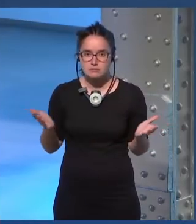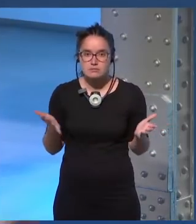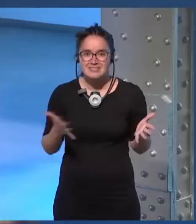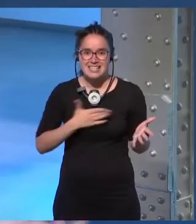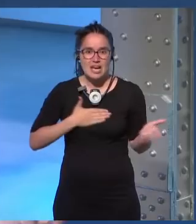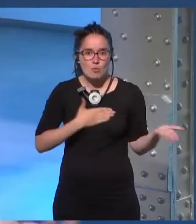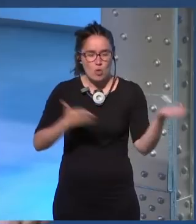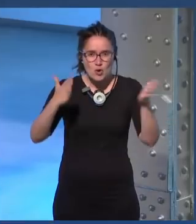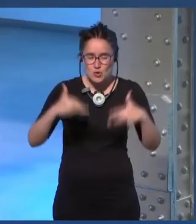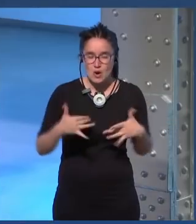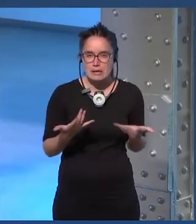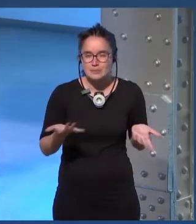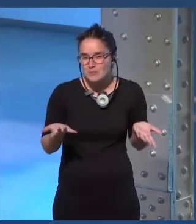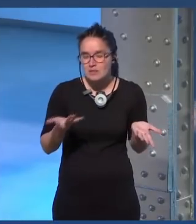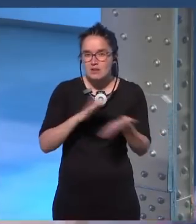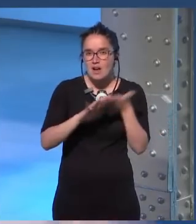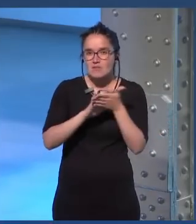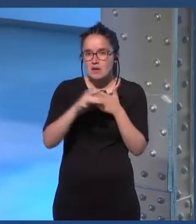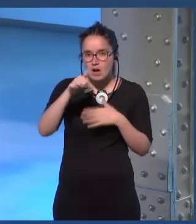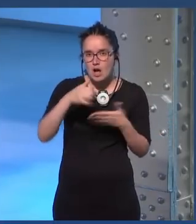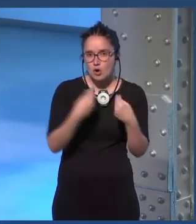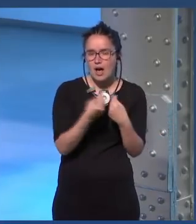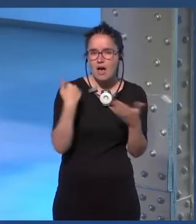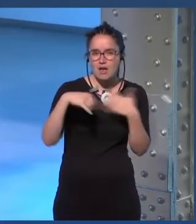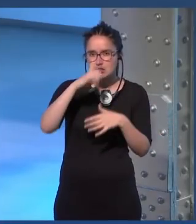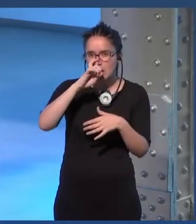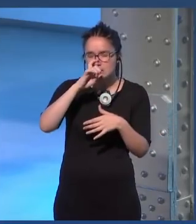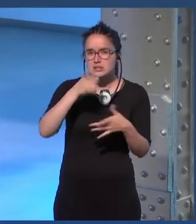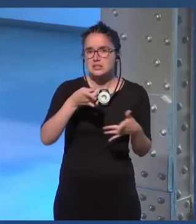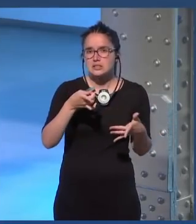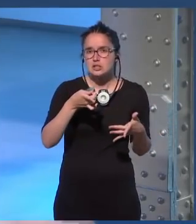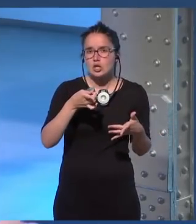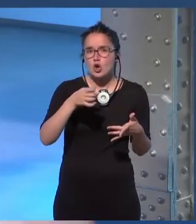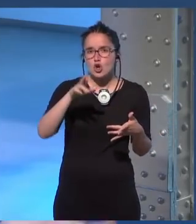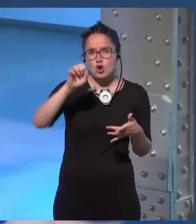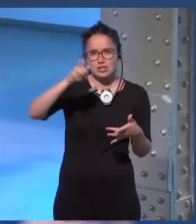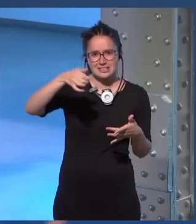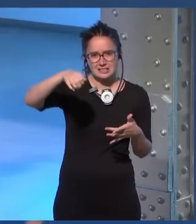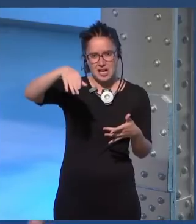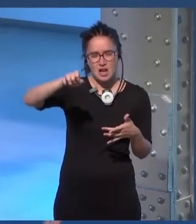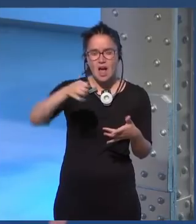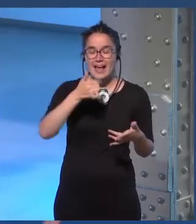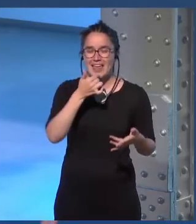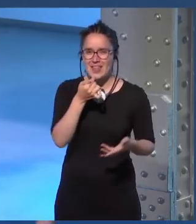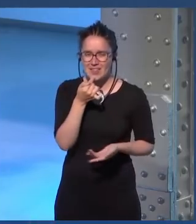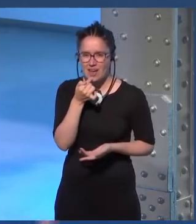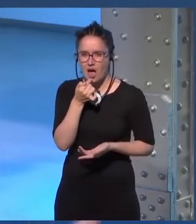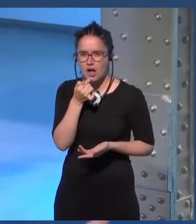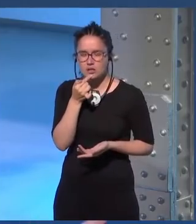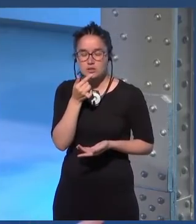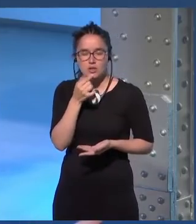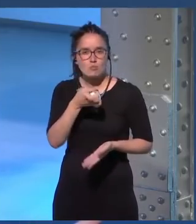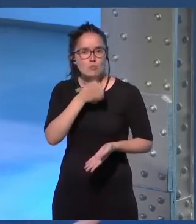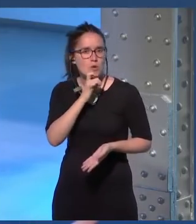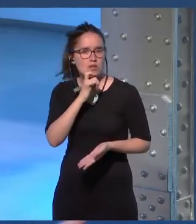desagradables en cierto sentido. Hablaba hoy contigo escuchando a Roxana Gay que decía que era muy